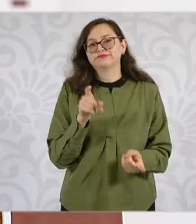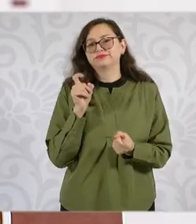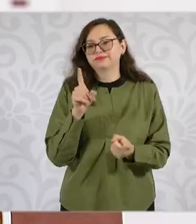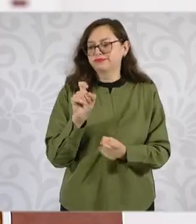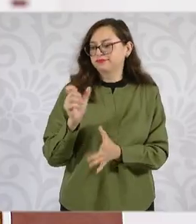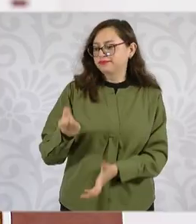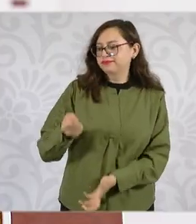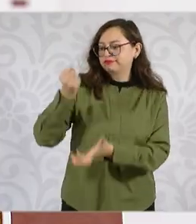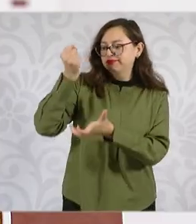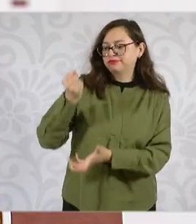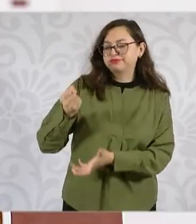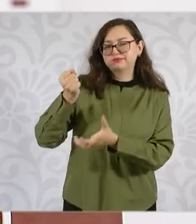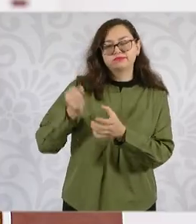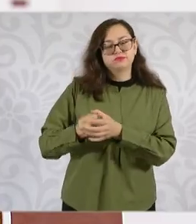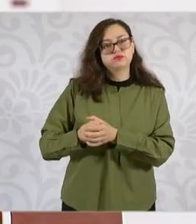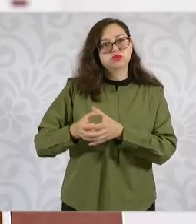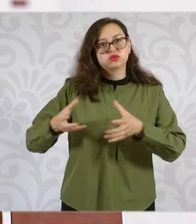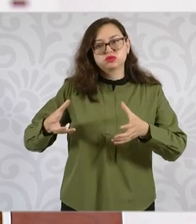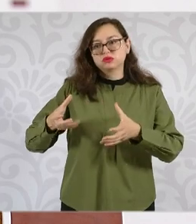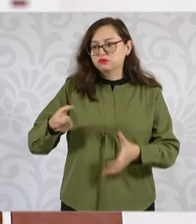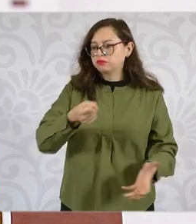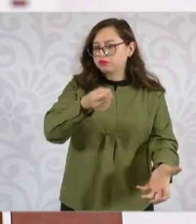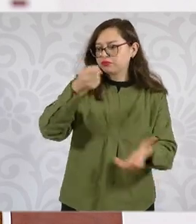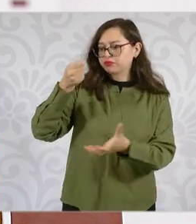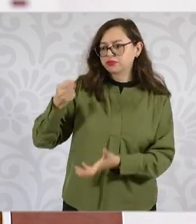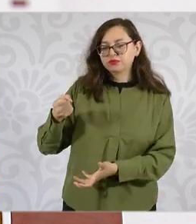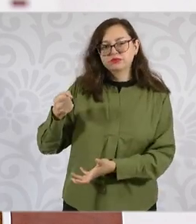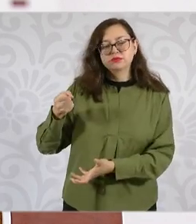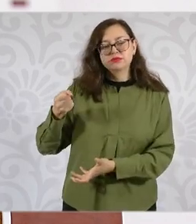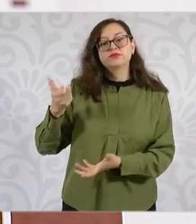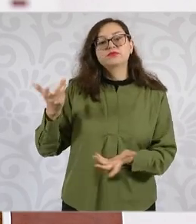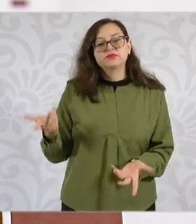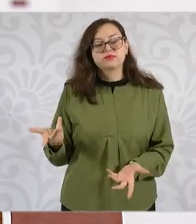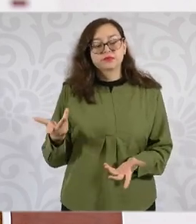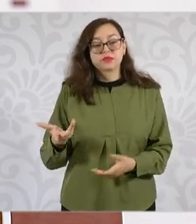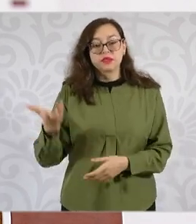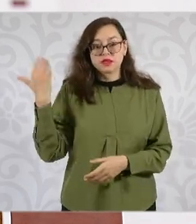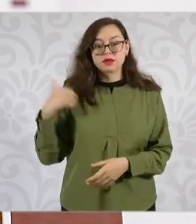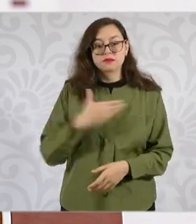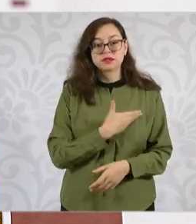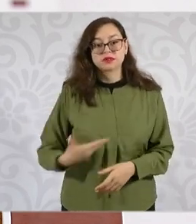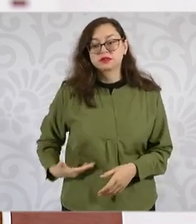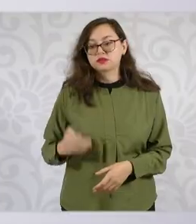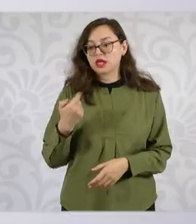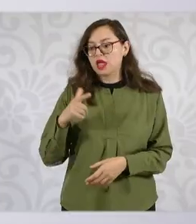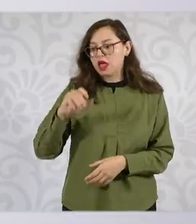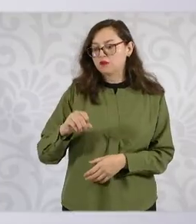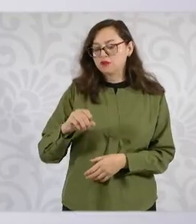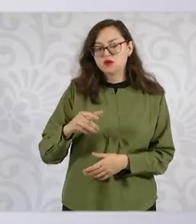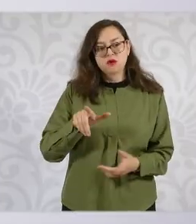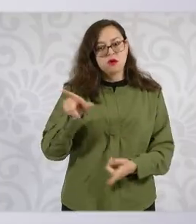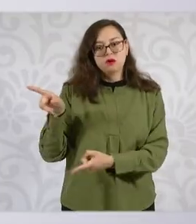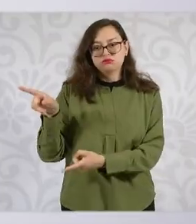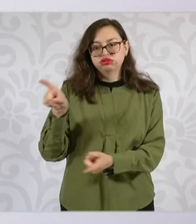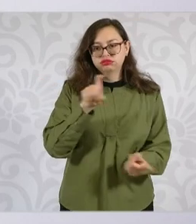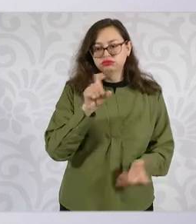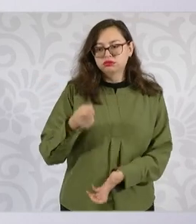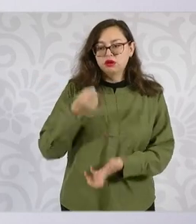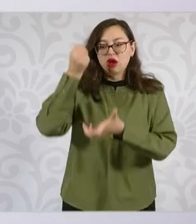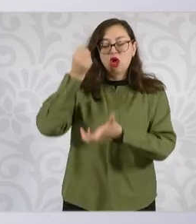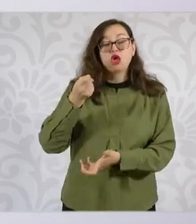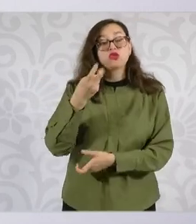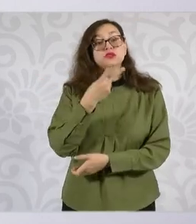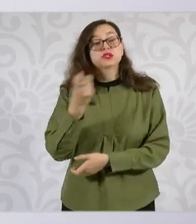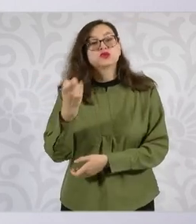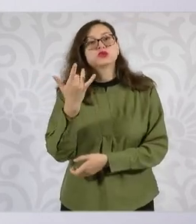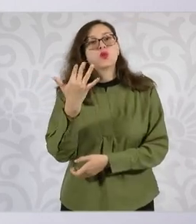o de derechos. Aumentaron con el presidente Andrés Manuel López Obrador alrededor de 250 mil millones